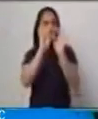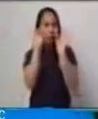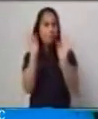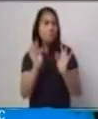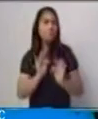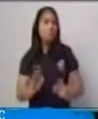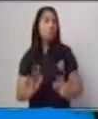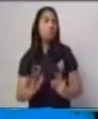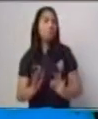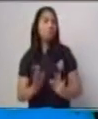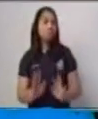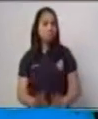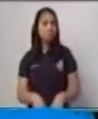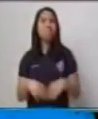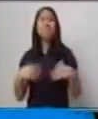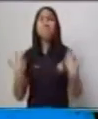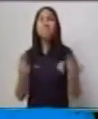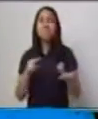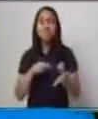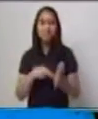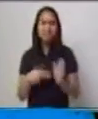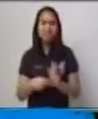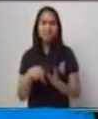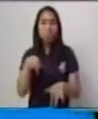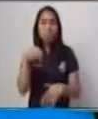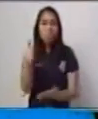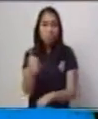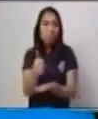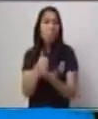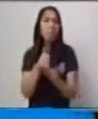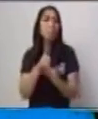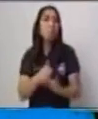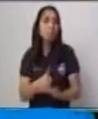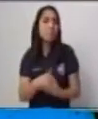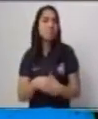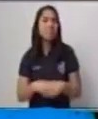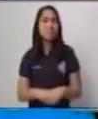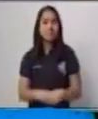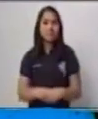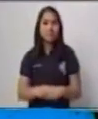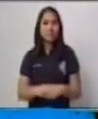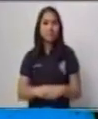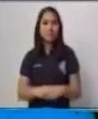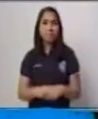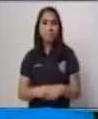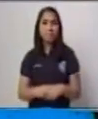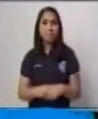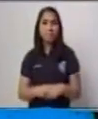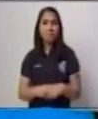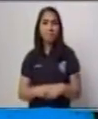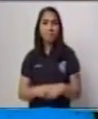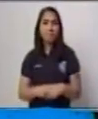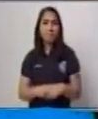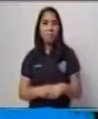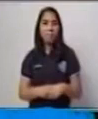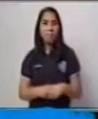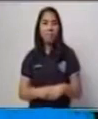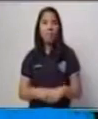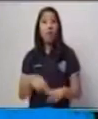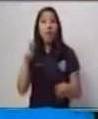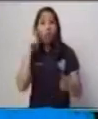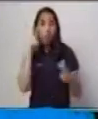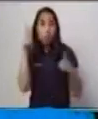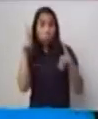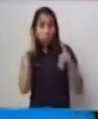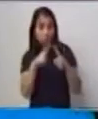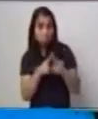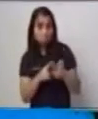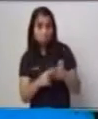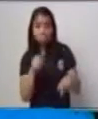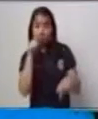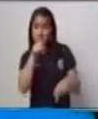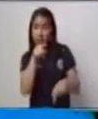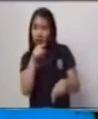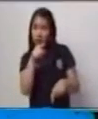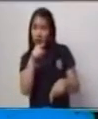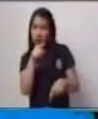objetos nos permite establecer si son redondos, como nuestra pelota,